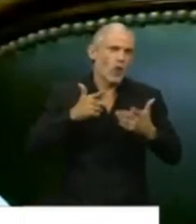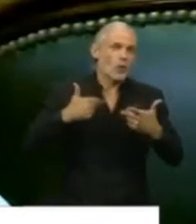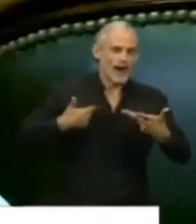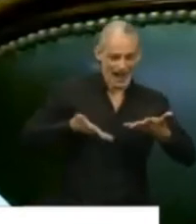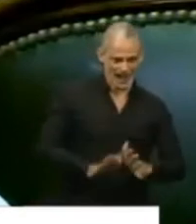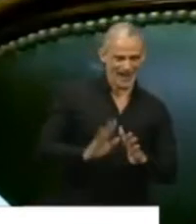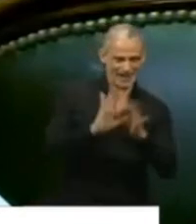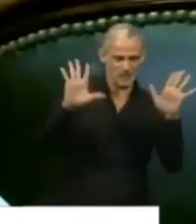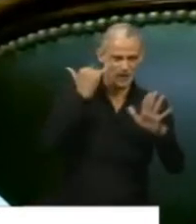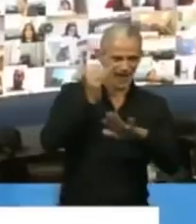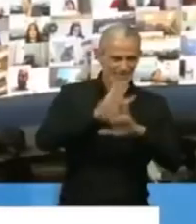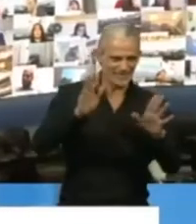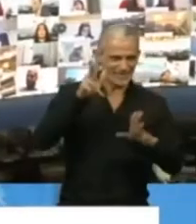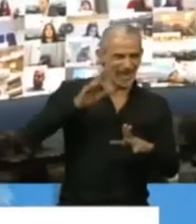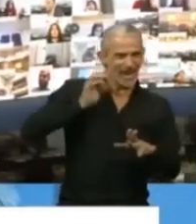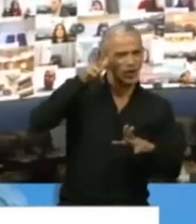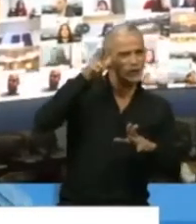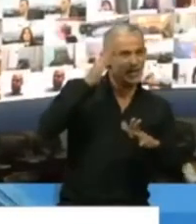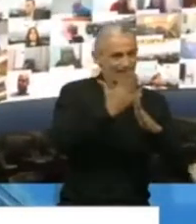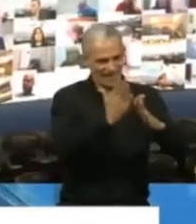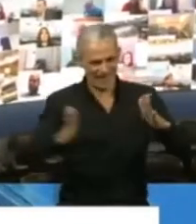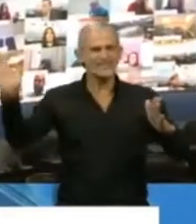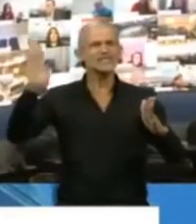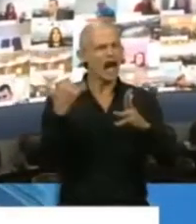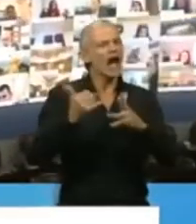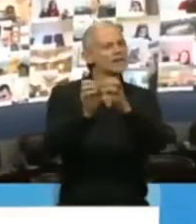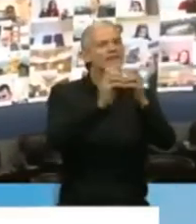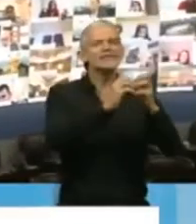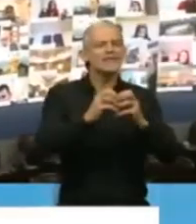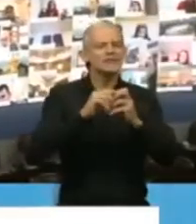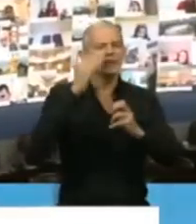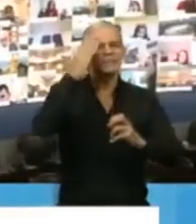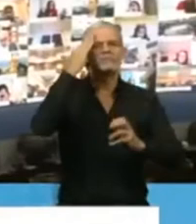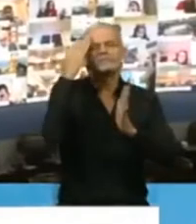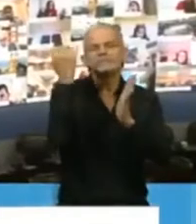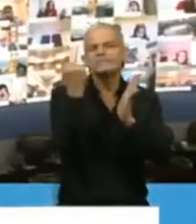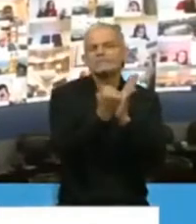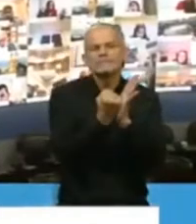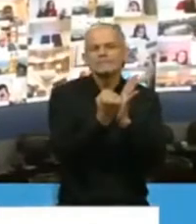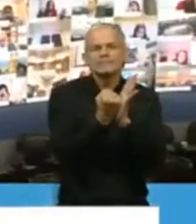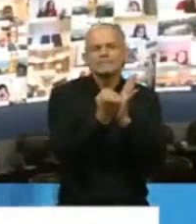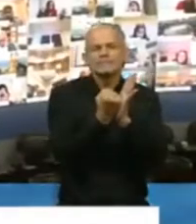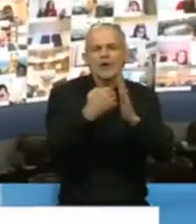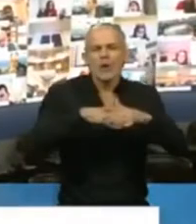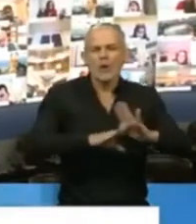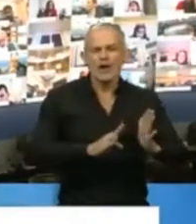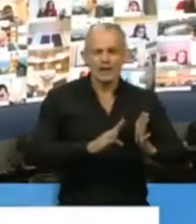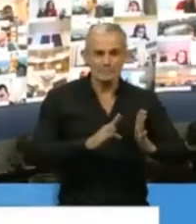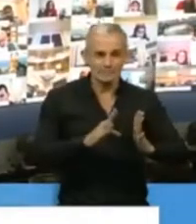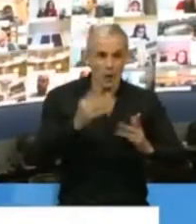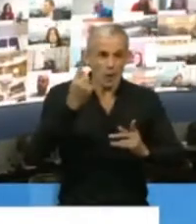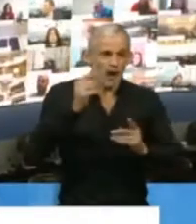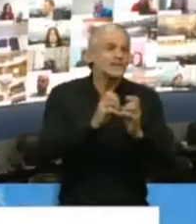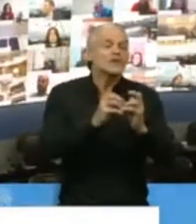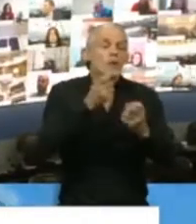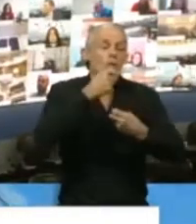nacer en democracia, hay sesiones que nos quedan en la memoria. Una de ellas puede haber sido